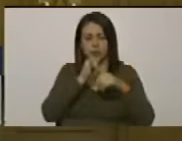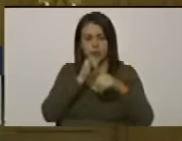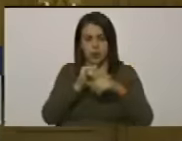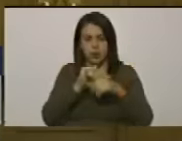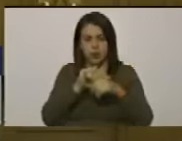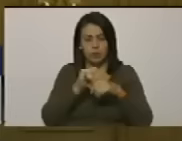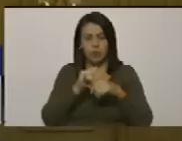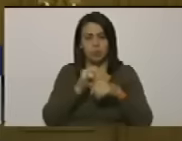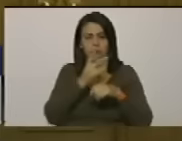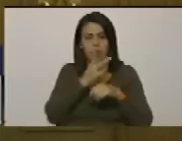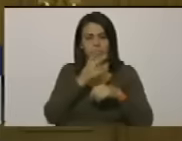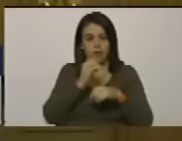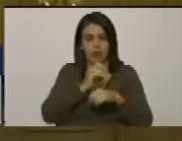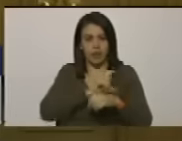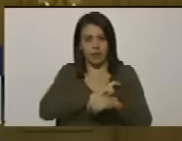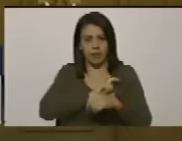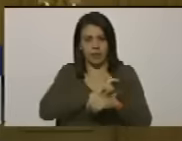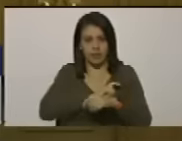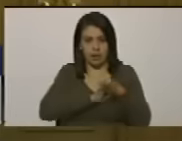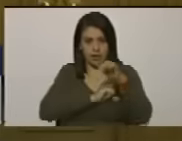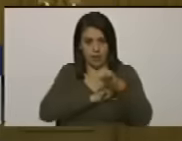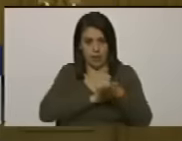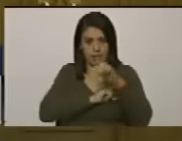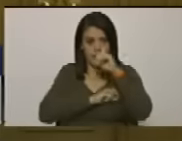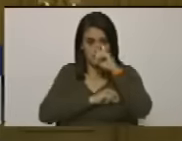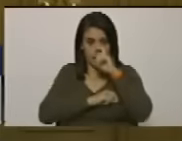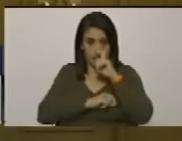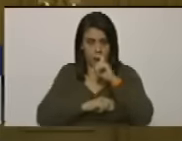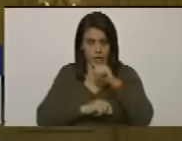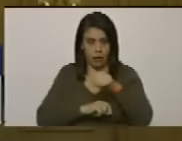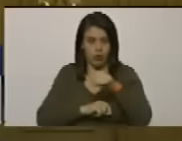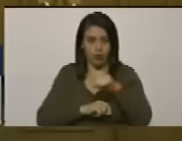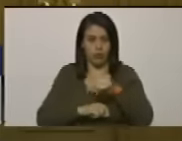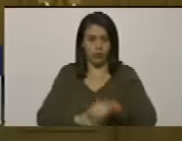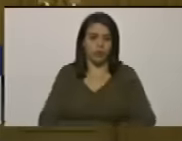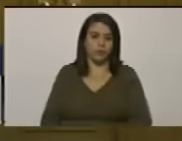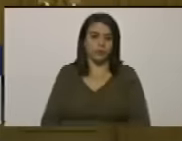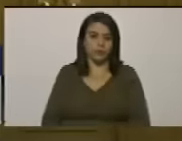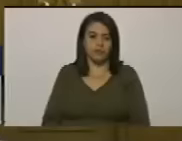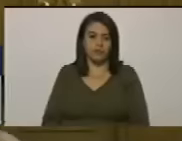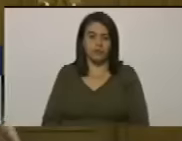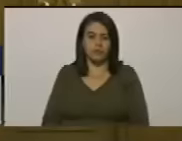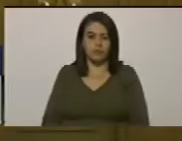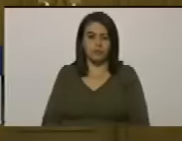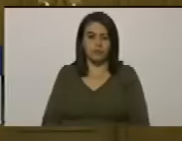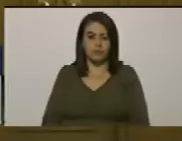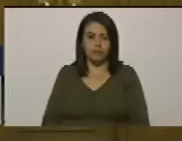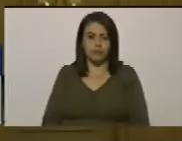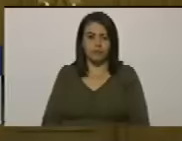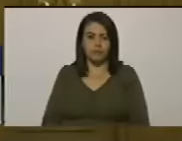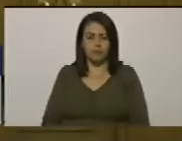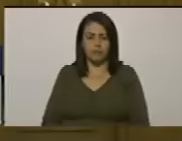el 20 de enero de este mismo año cuando a través